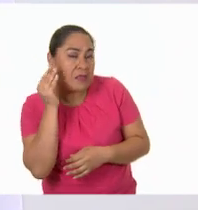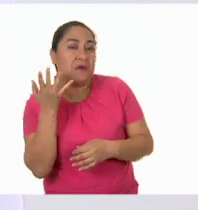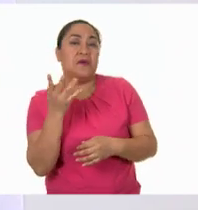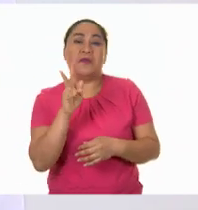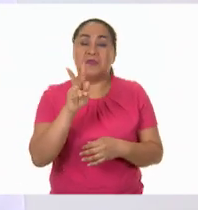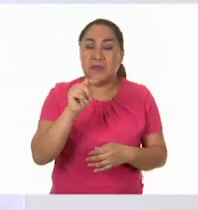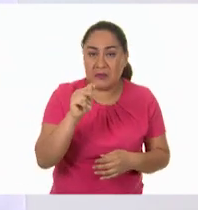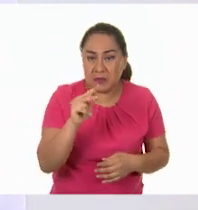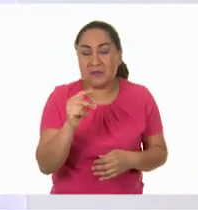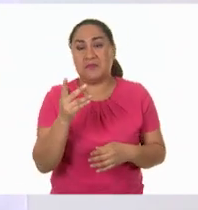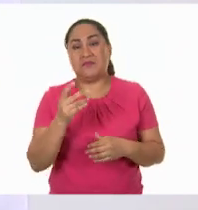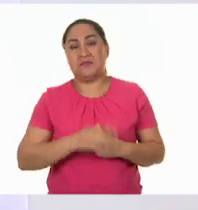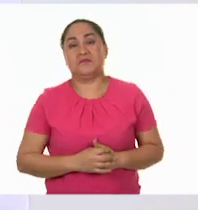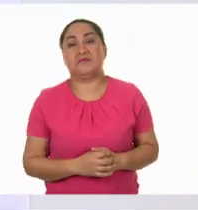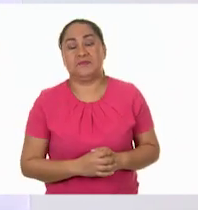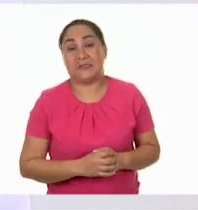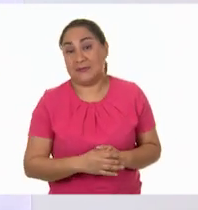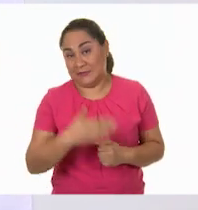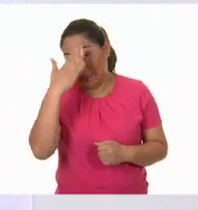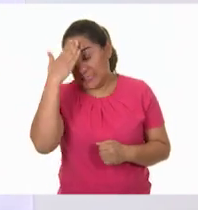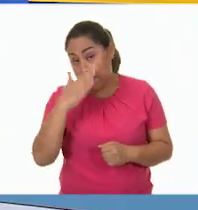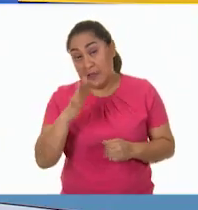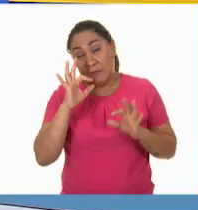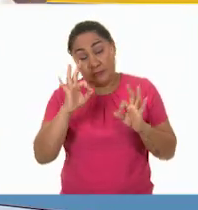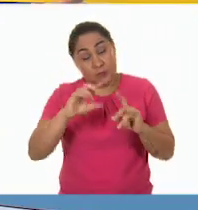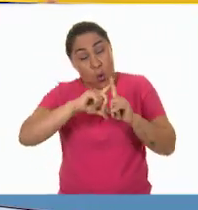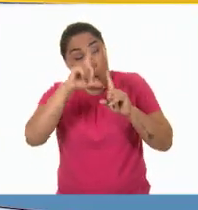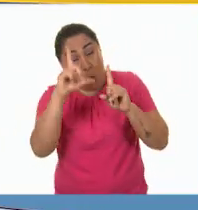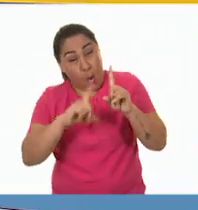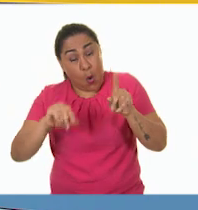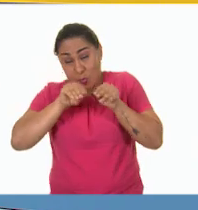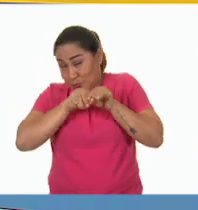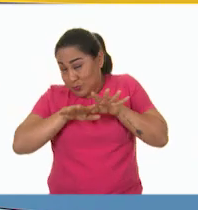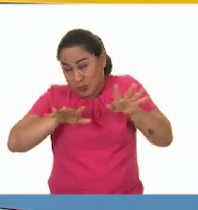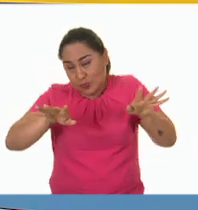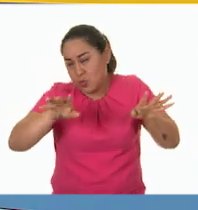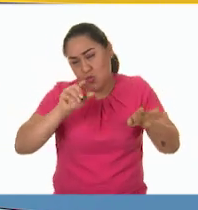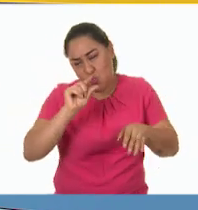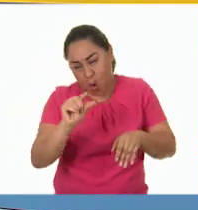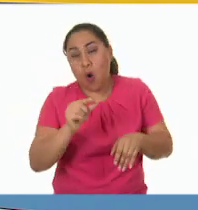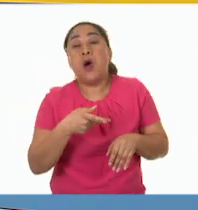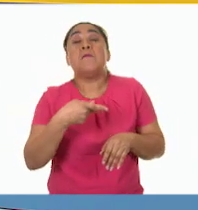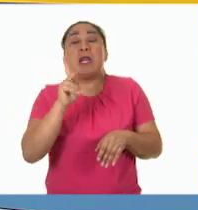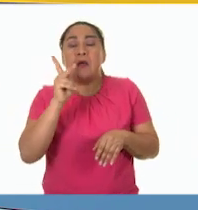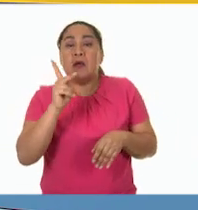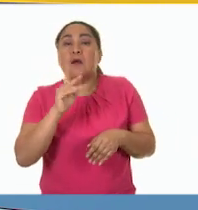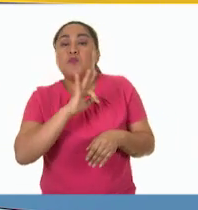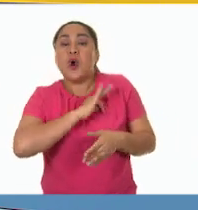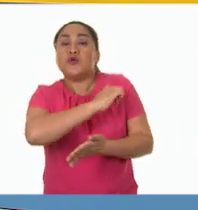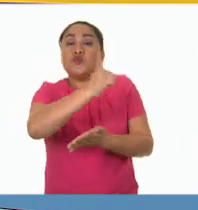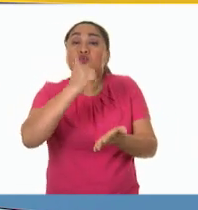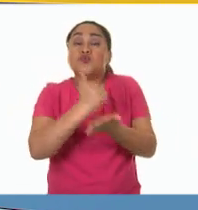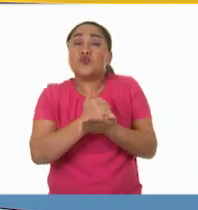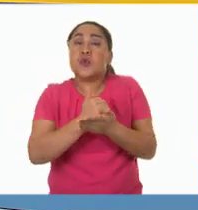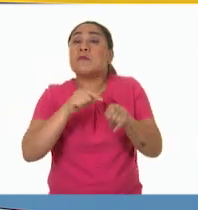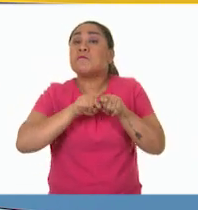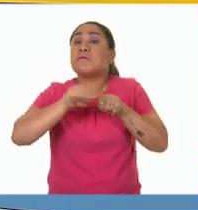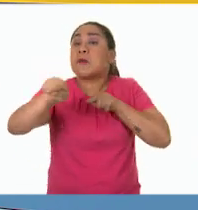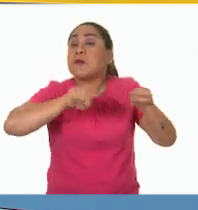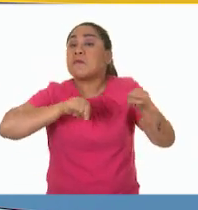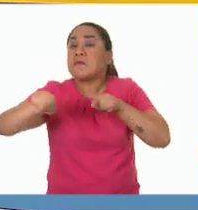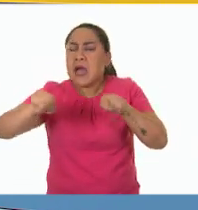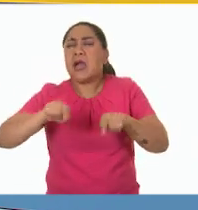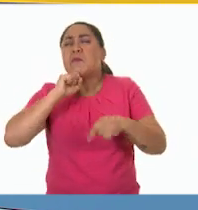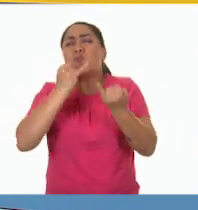televisión, que, aunque no alcanzaron a llegar a la totalidad del territorio, sí tomaron por asalto las ciudades, así como las